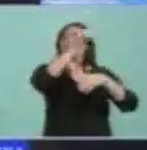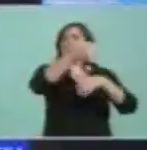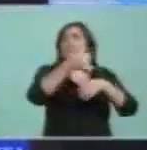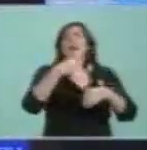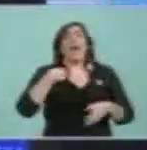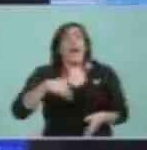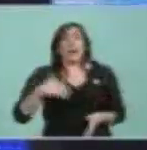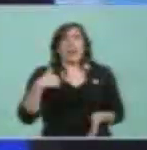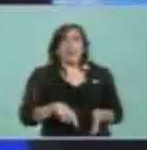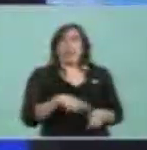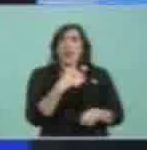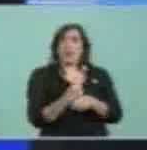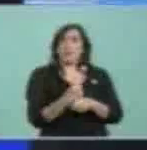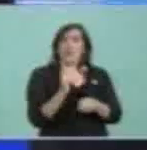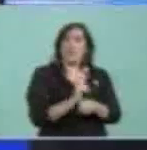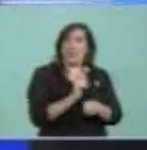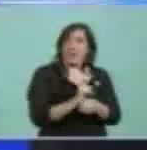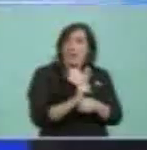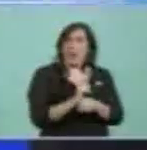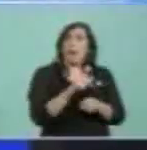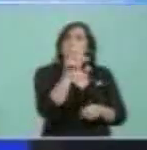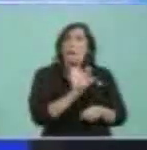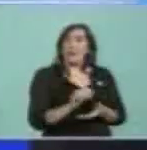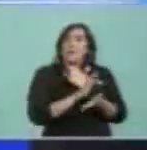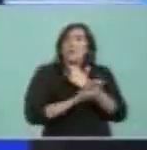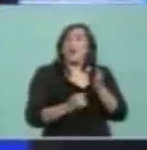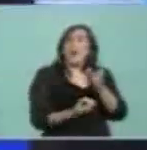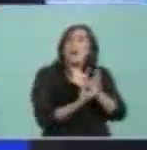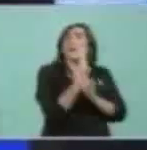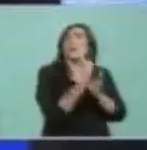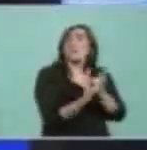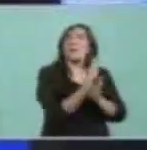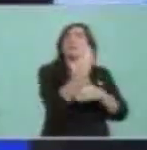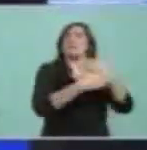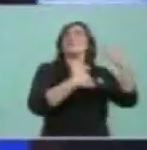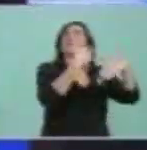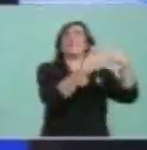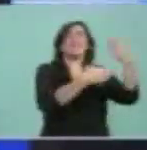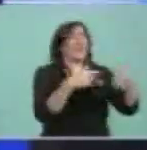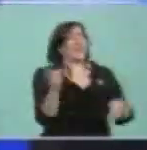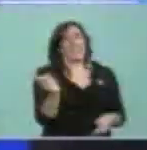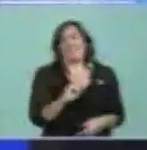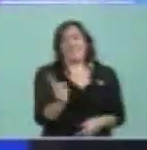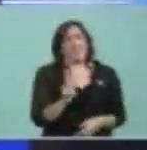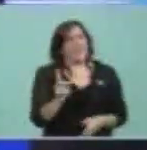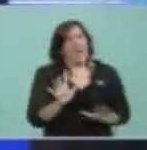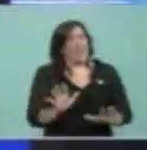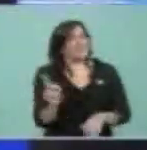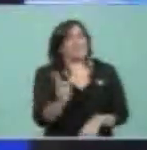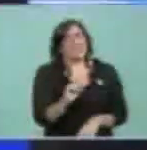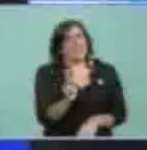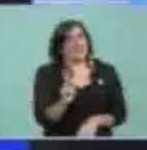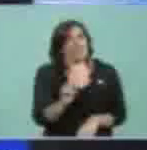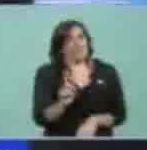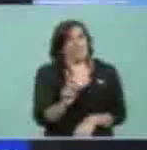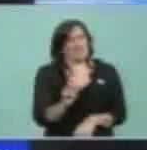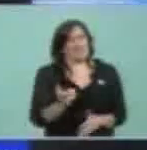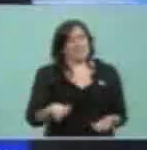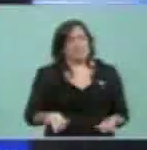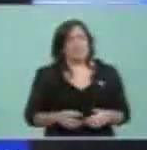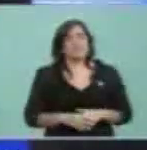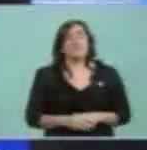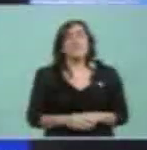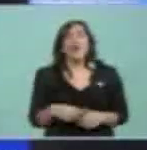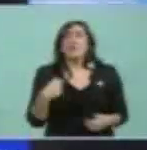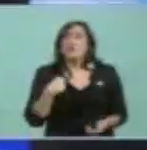populista, el de los emergentes. Bueno, no es así, no es así. Y quiero